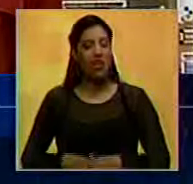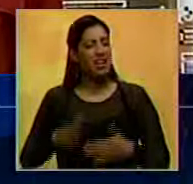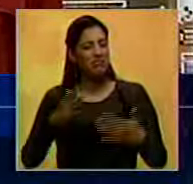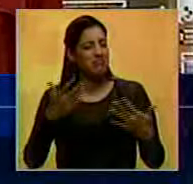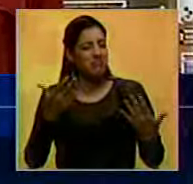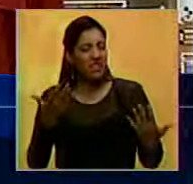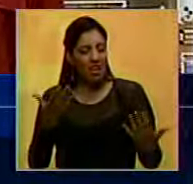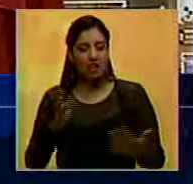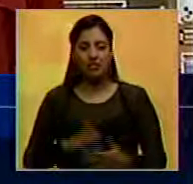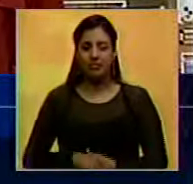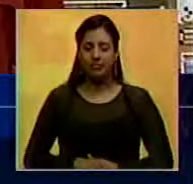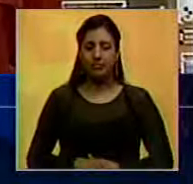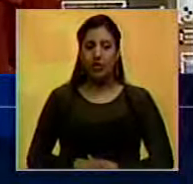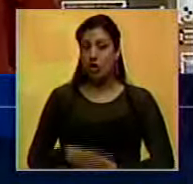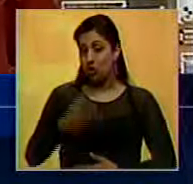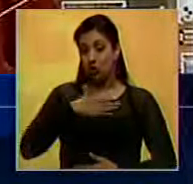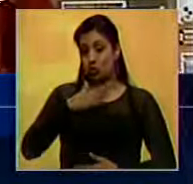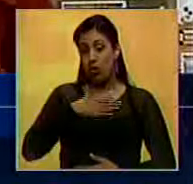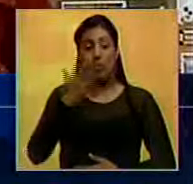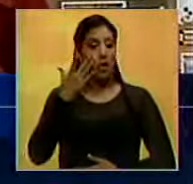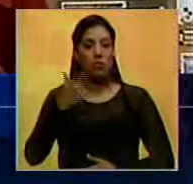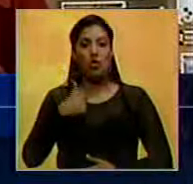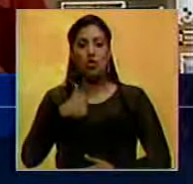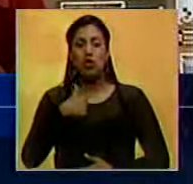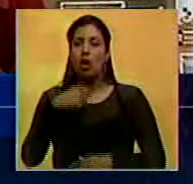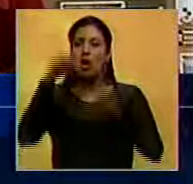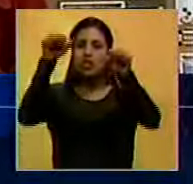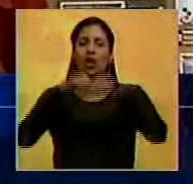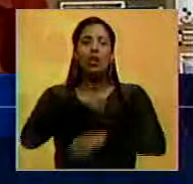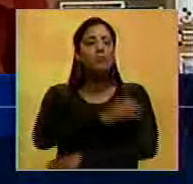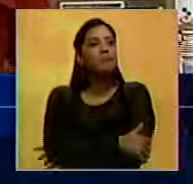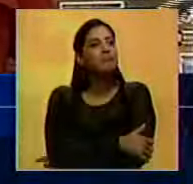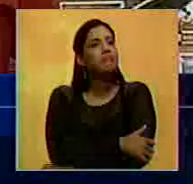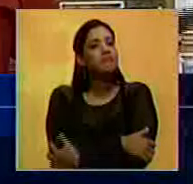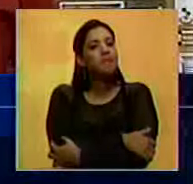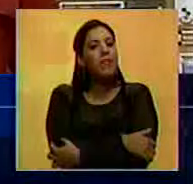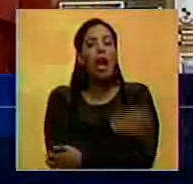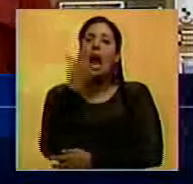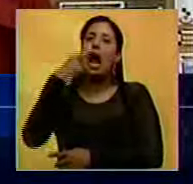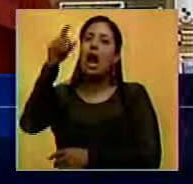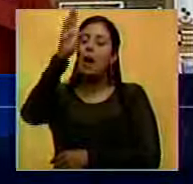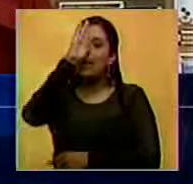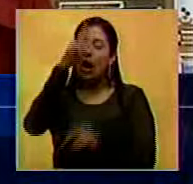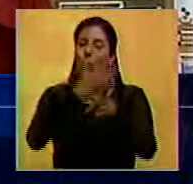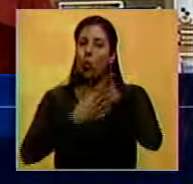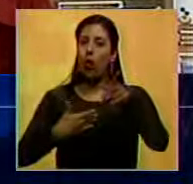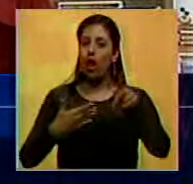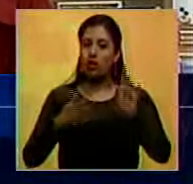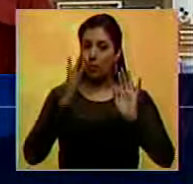¿Qué procede? Yo no me vea, uno no se va a quedar con los brazos cruzados cuando hay un dueño de banco,